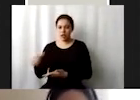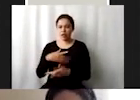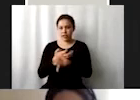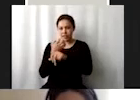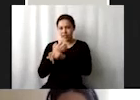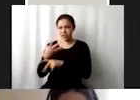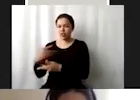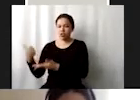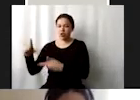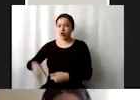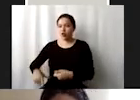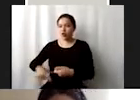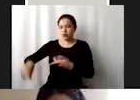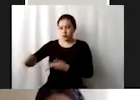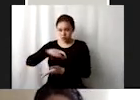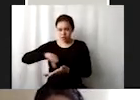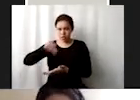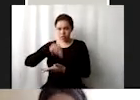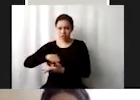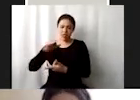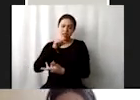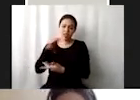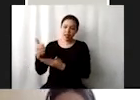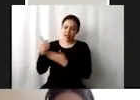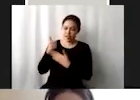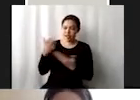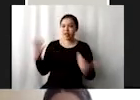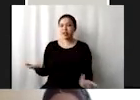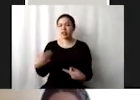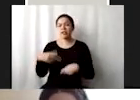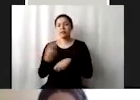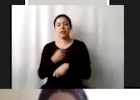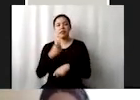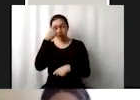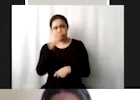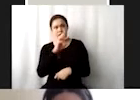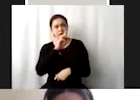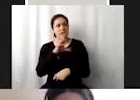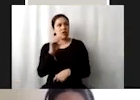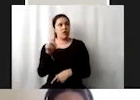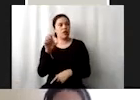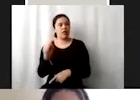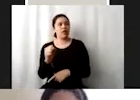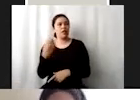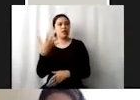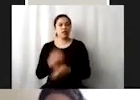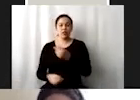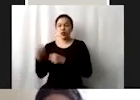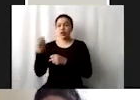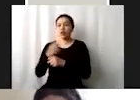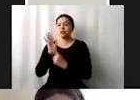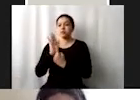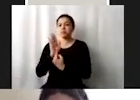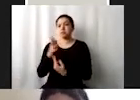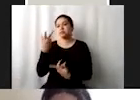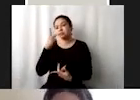que ha pasado mucho si analizamos cómo se han reportado los ODS en los últimos cinco años hay países